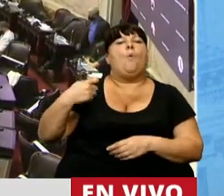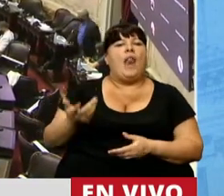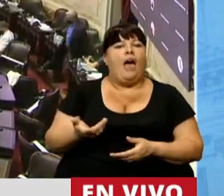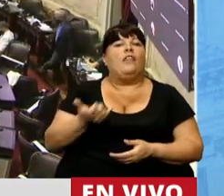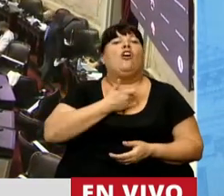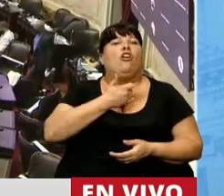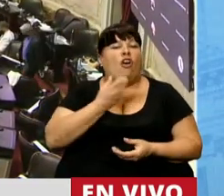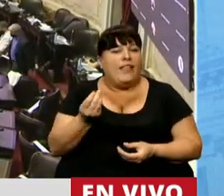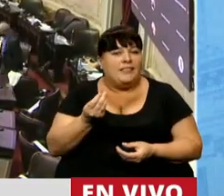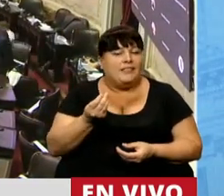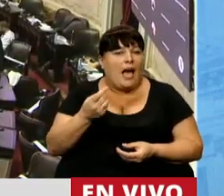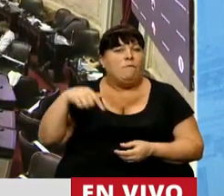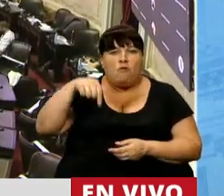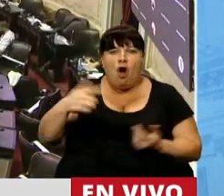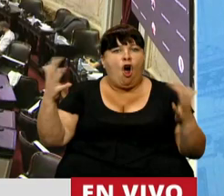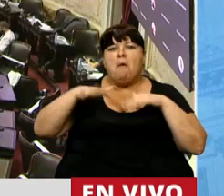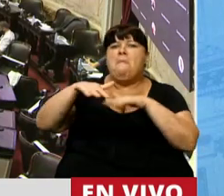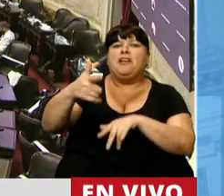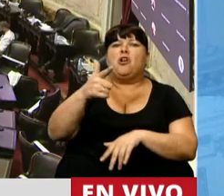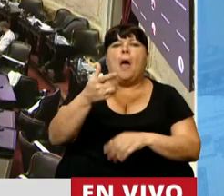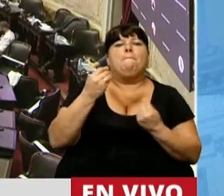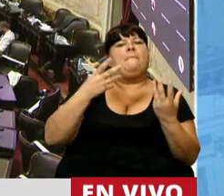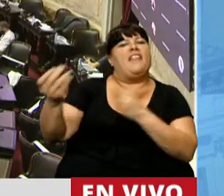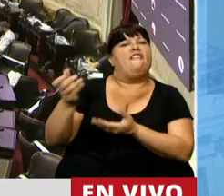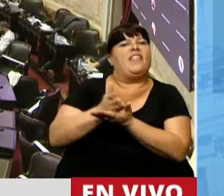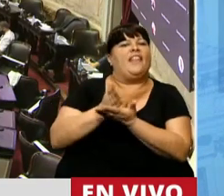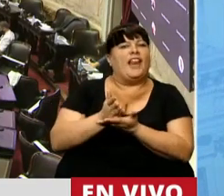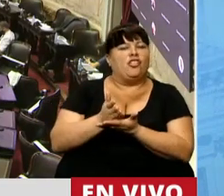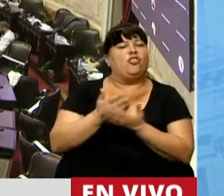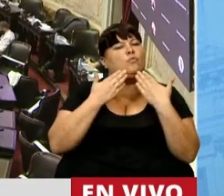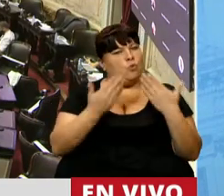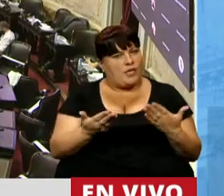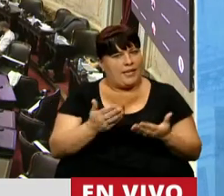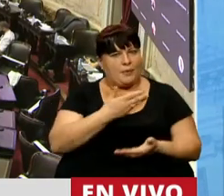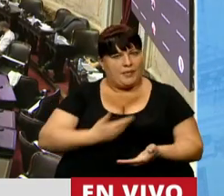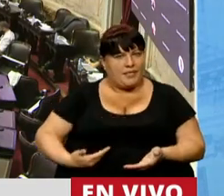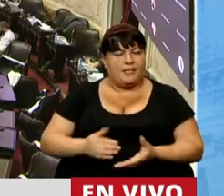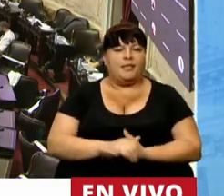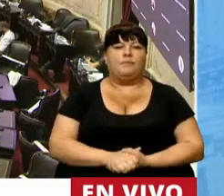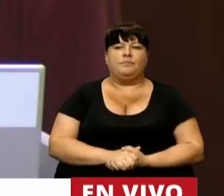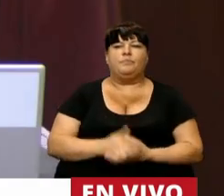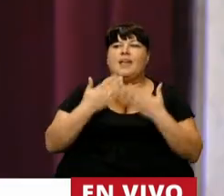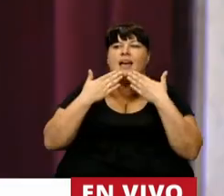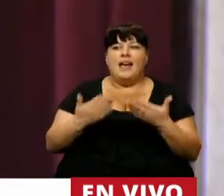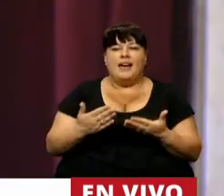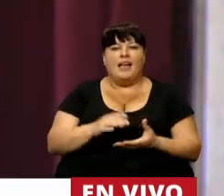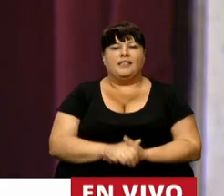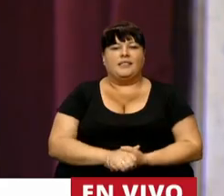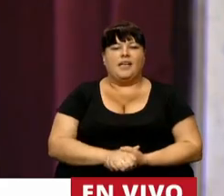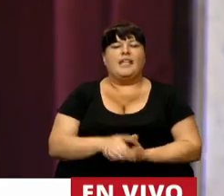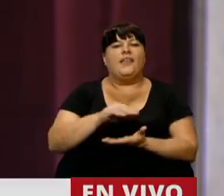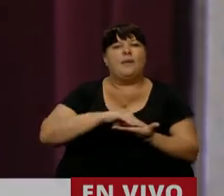¿Dónde están los hoy no marcharon para defender sus derechos? Muchas gracias, señor Presidente. Muchas gracias,